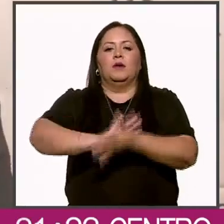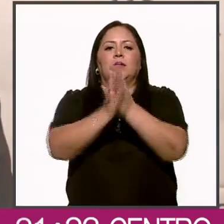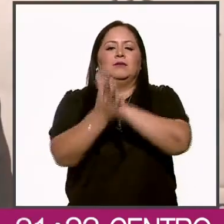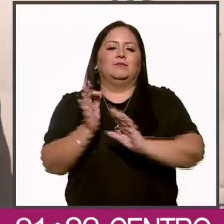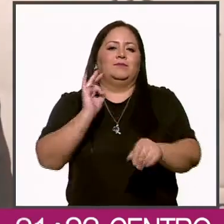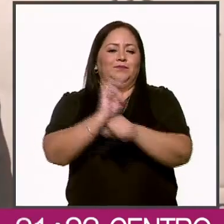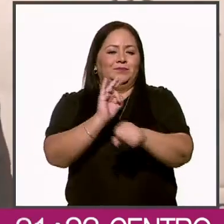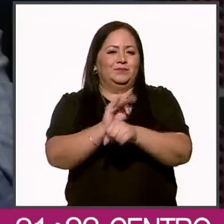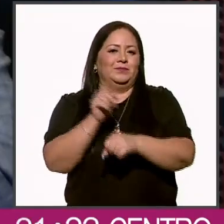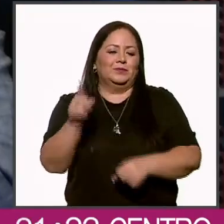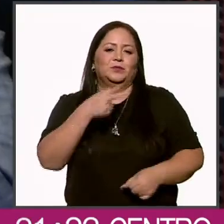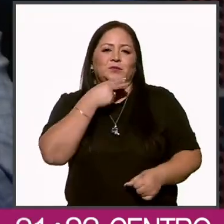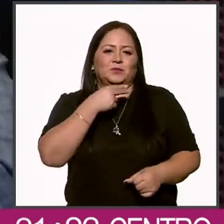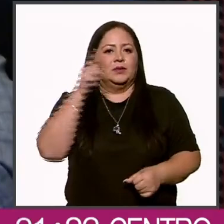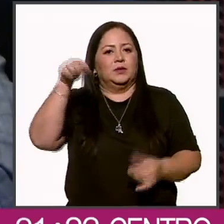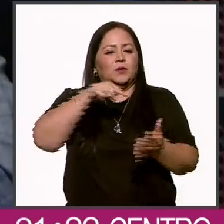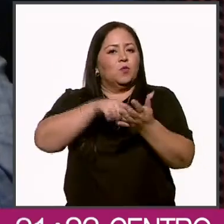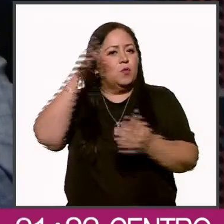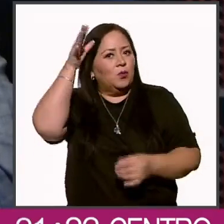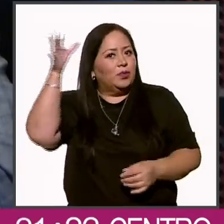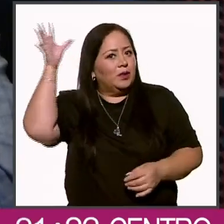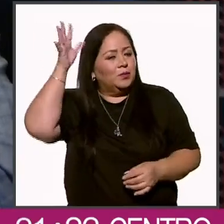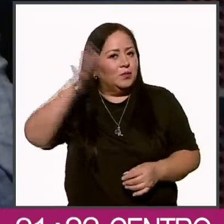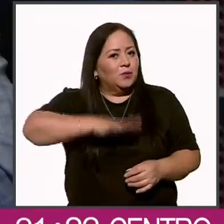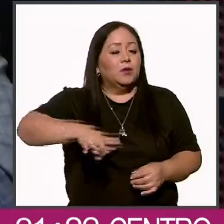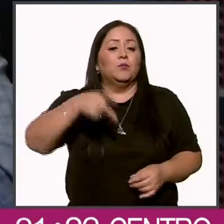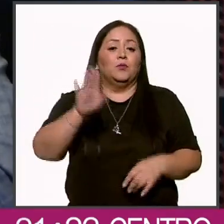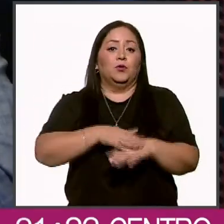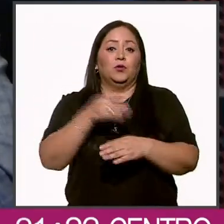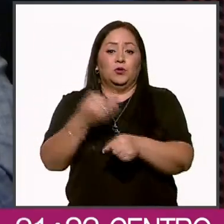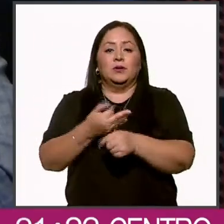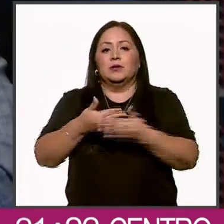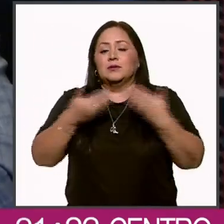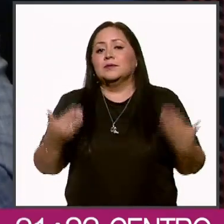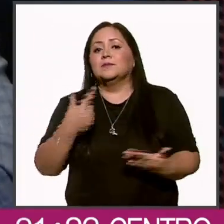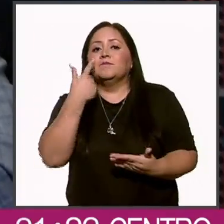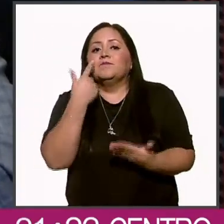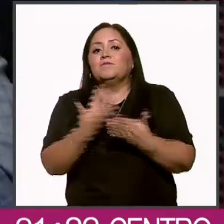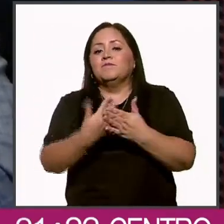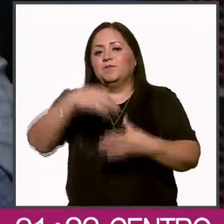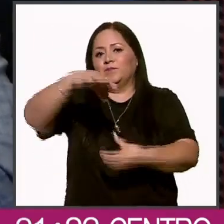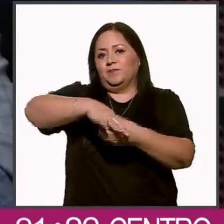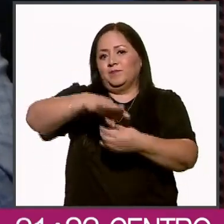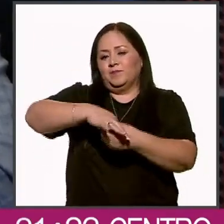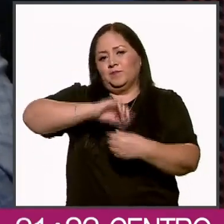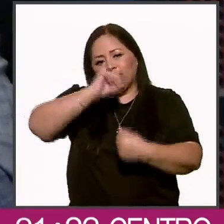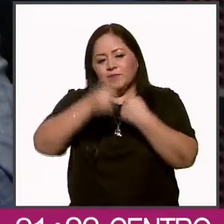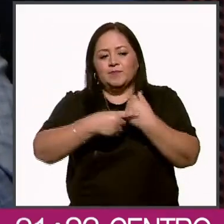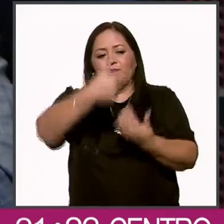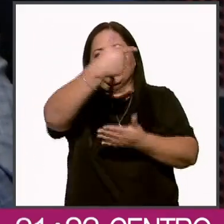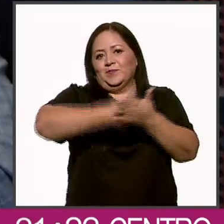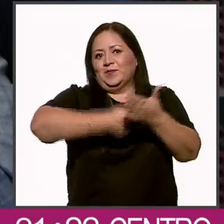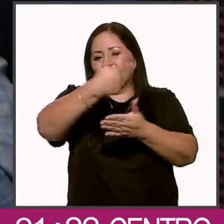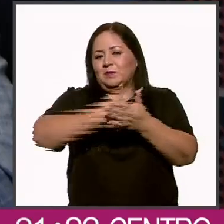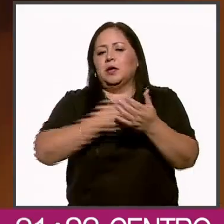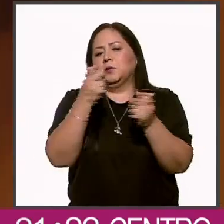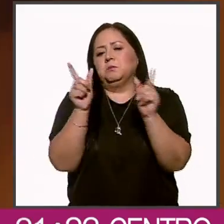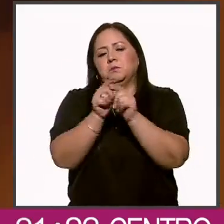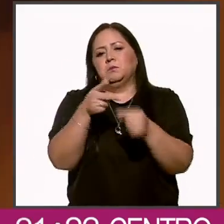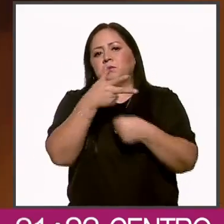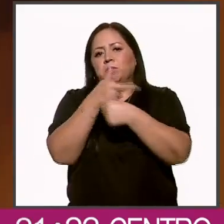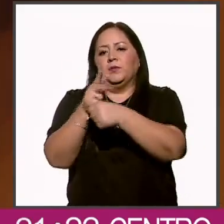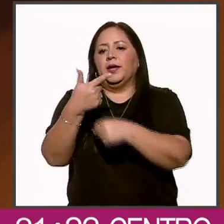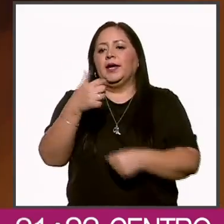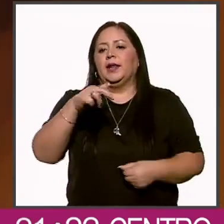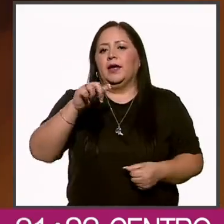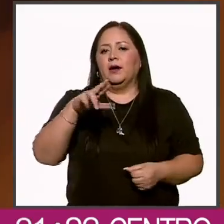defensa de la Cuarta Transformación en Cuauhtémoc, que actualmente está en proceso la selección a través de encuesta. Con imágenes de